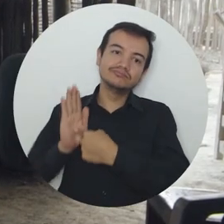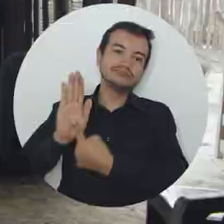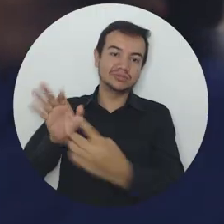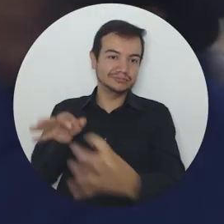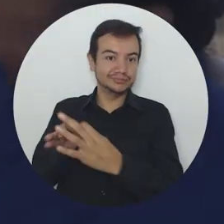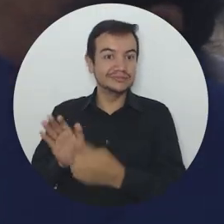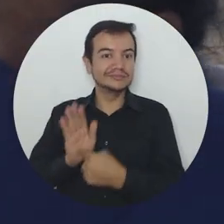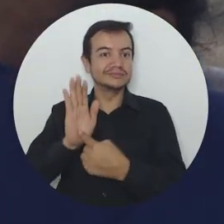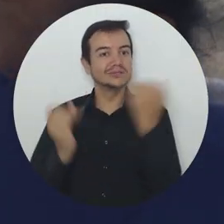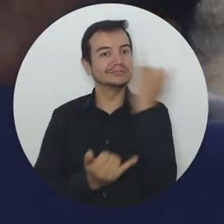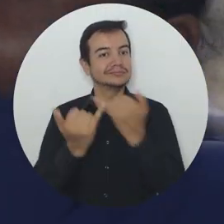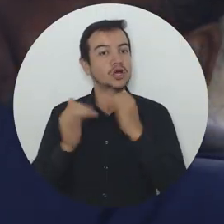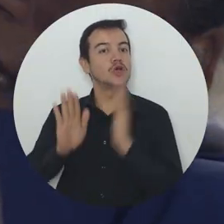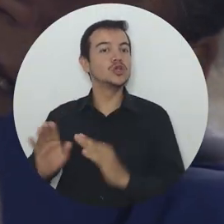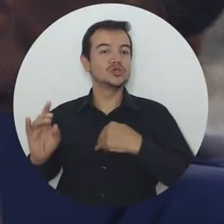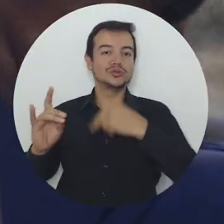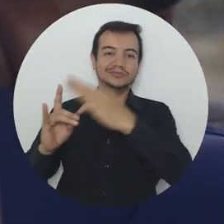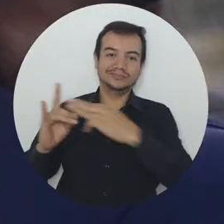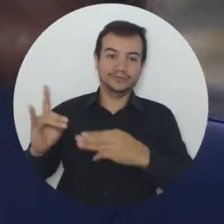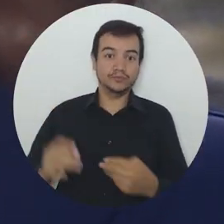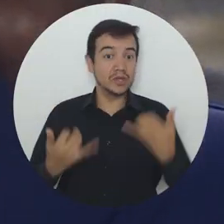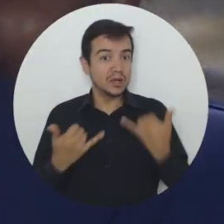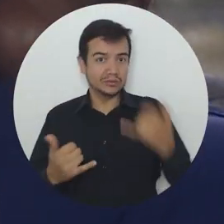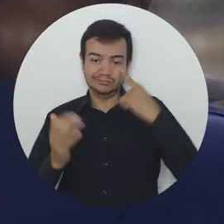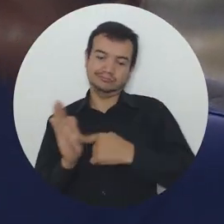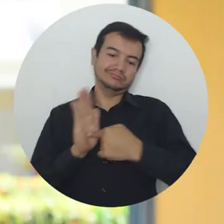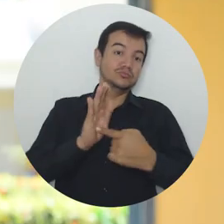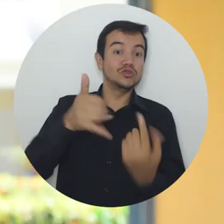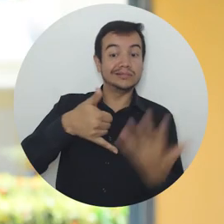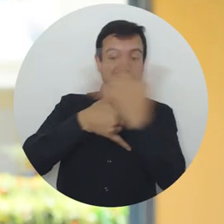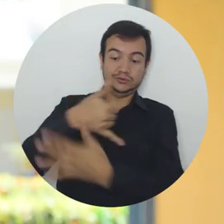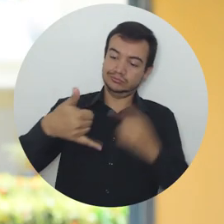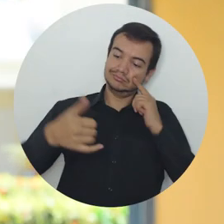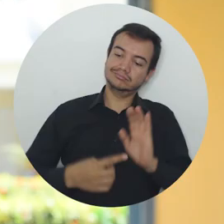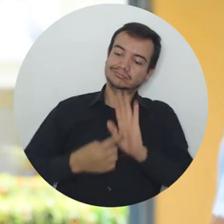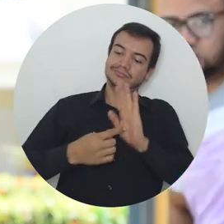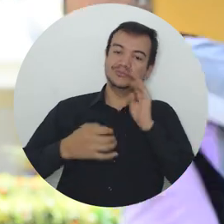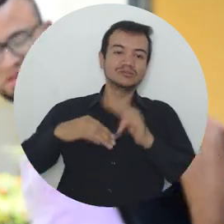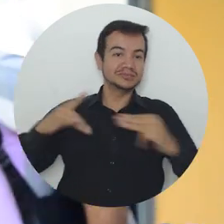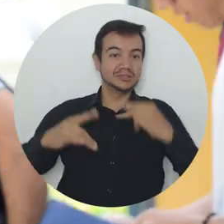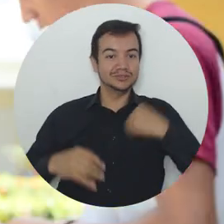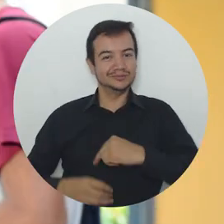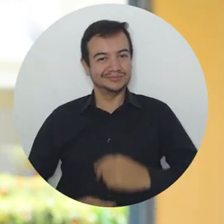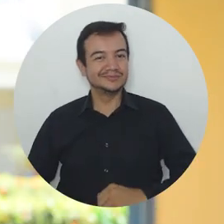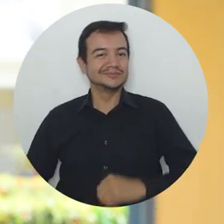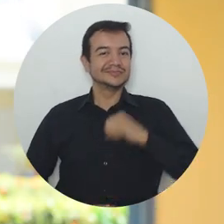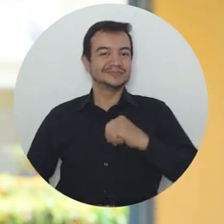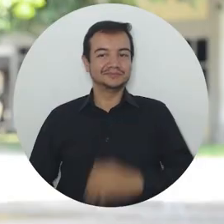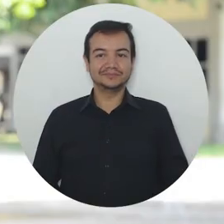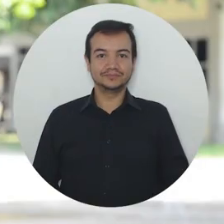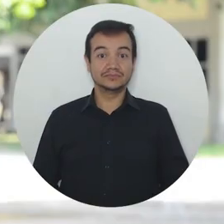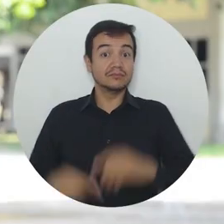hizo reconocer a la universidad departamental nacionalmente. Hoy somos un ejemplo de educación superior en Colombia y nos hace sentir orgullosos como